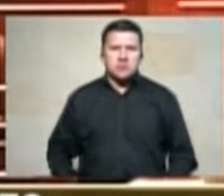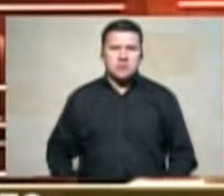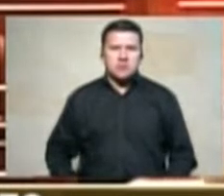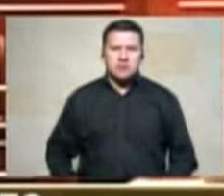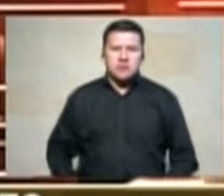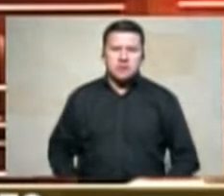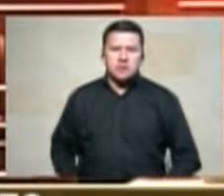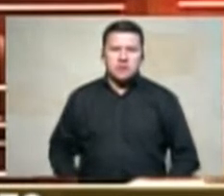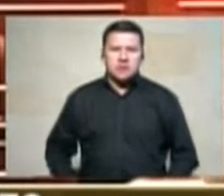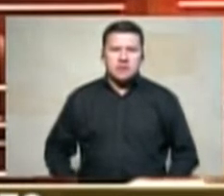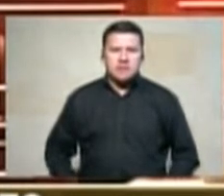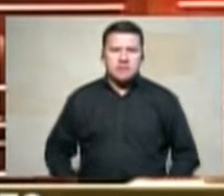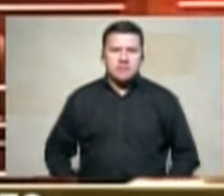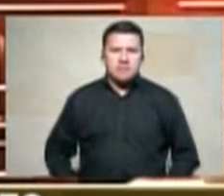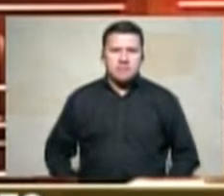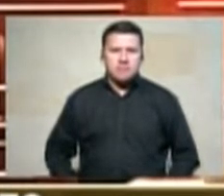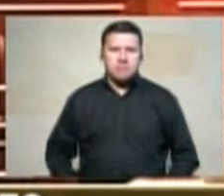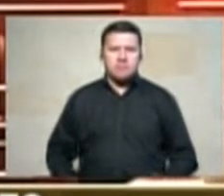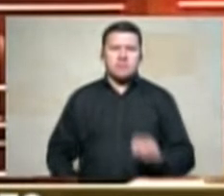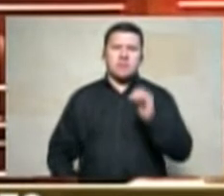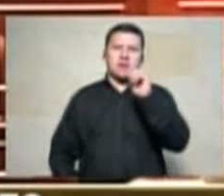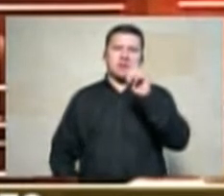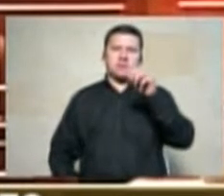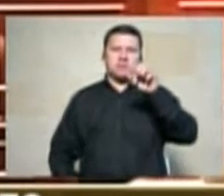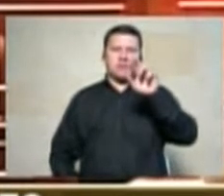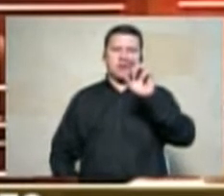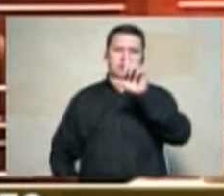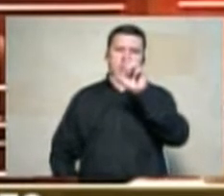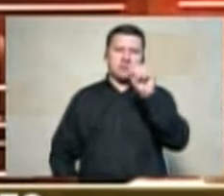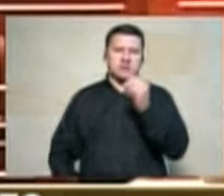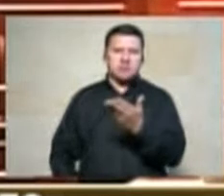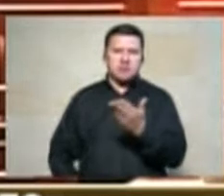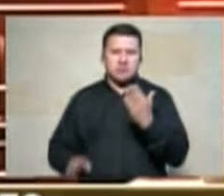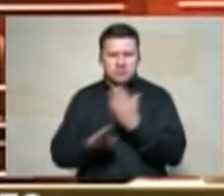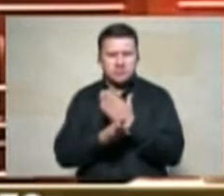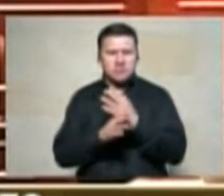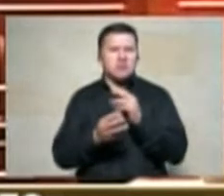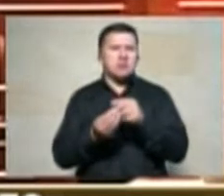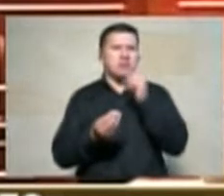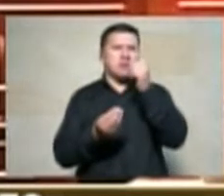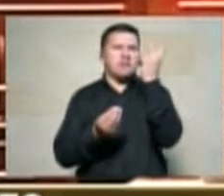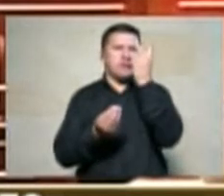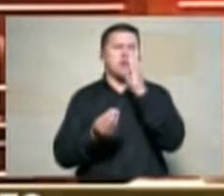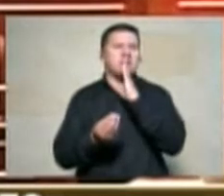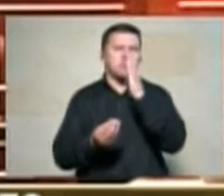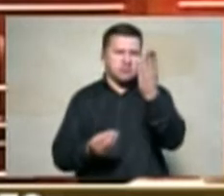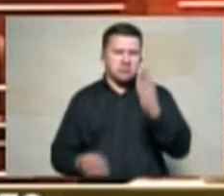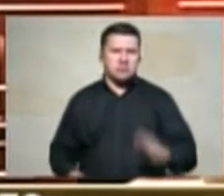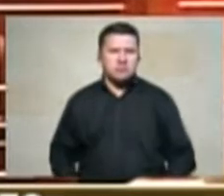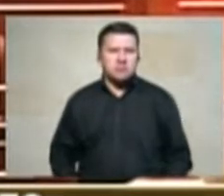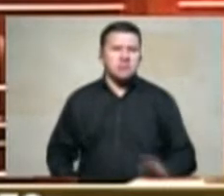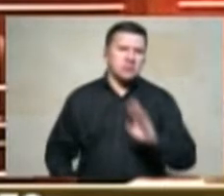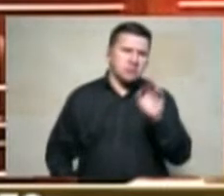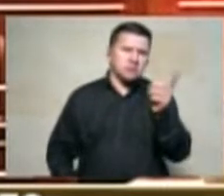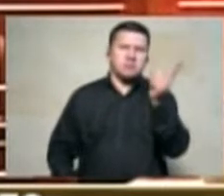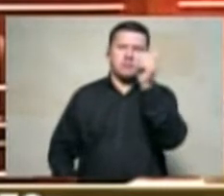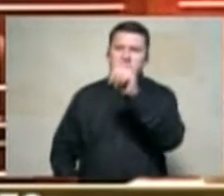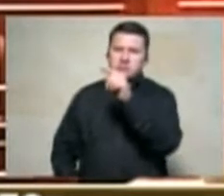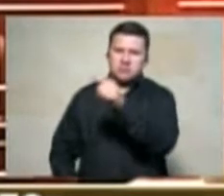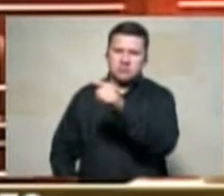representante Intia Esprilla vocero del partido verde tiene el uso de la palabra luego el